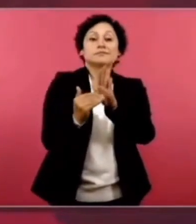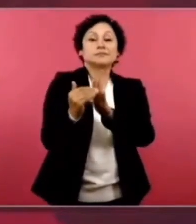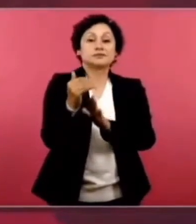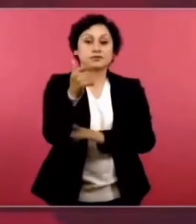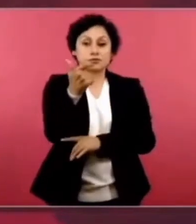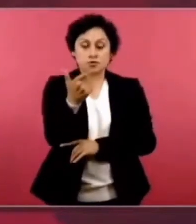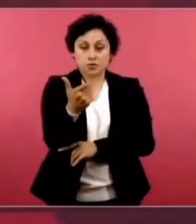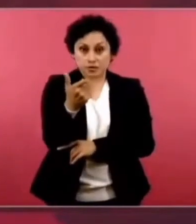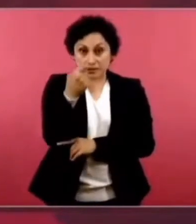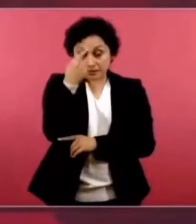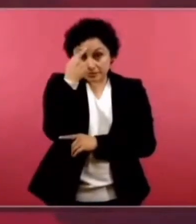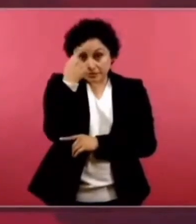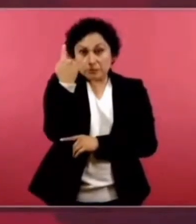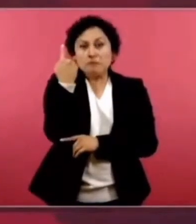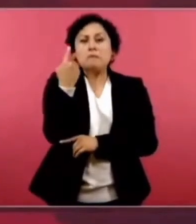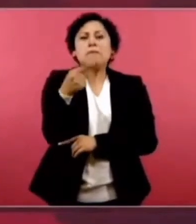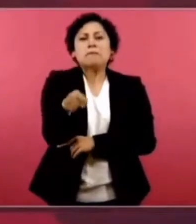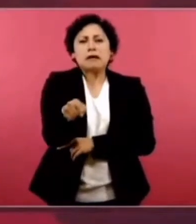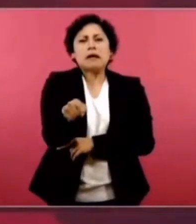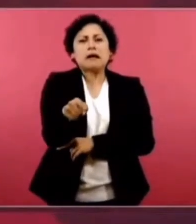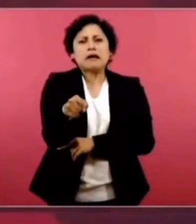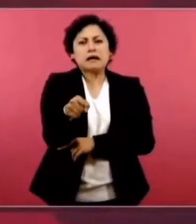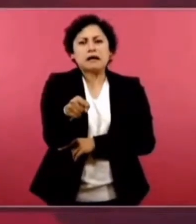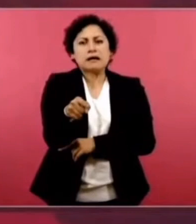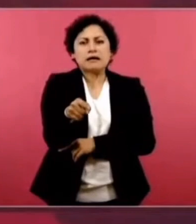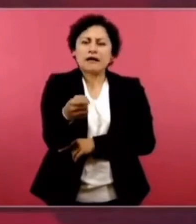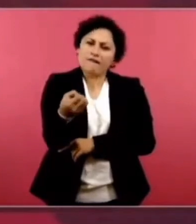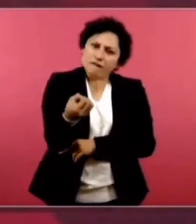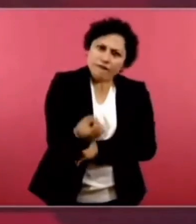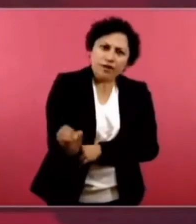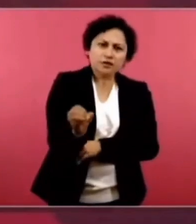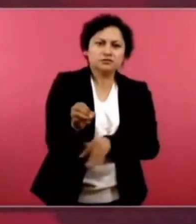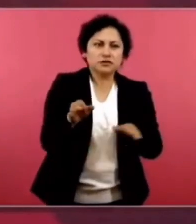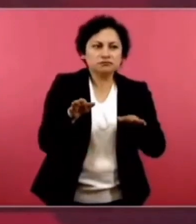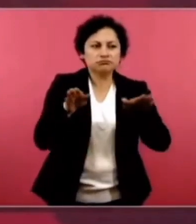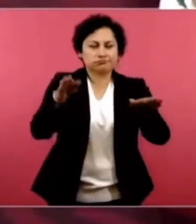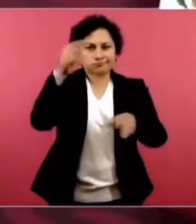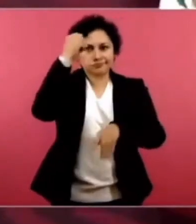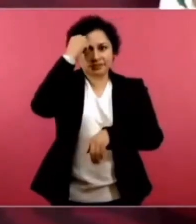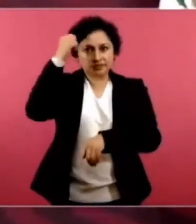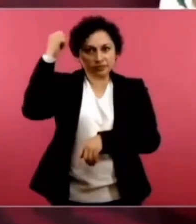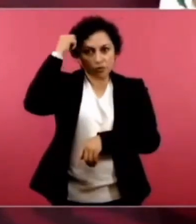para hacer un aeropuerto en el lago de Texcoco, que se iba a hundir.